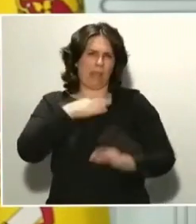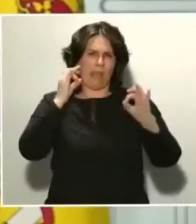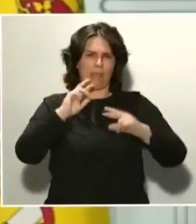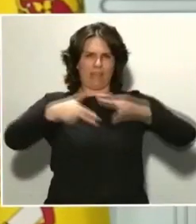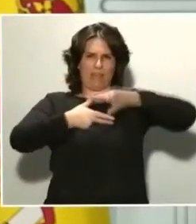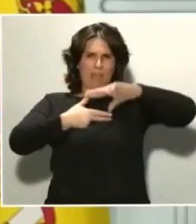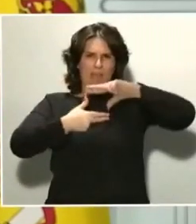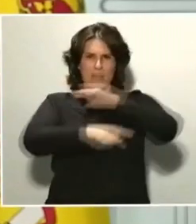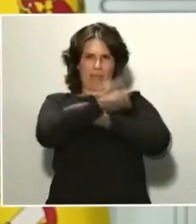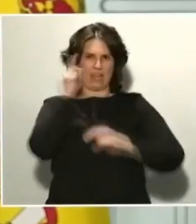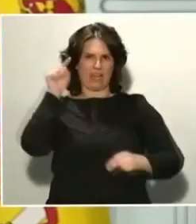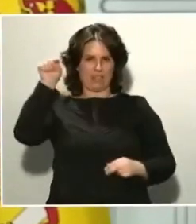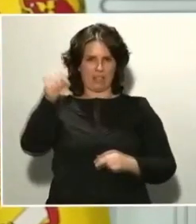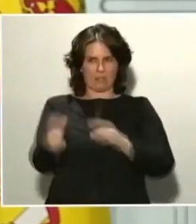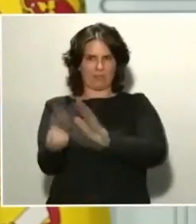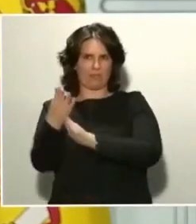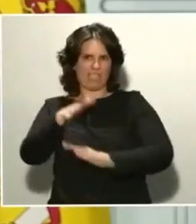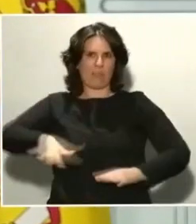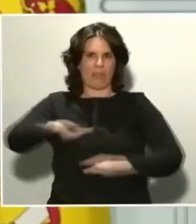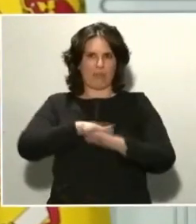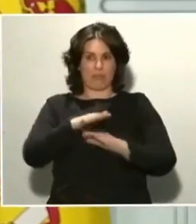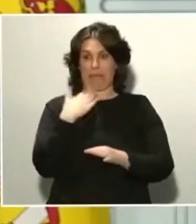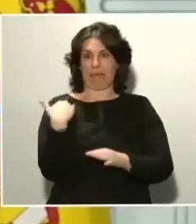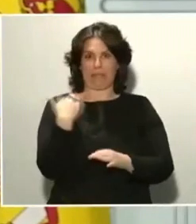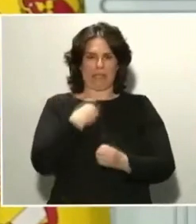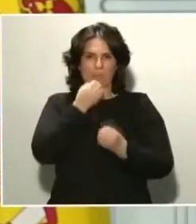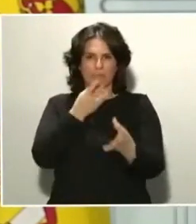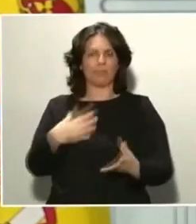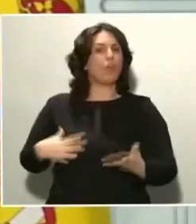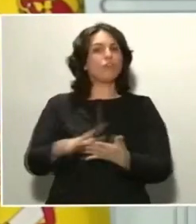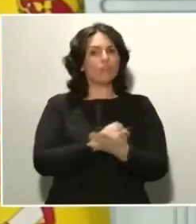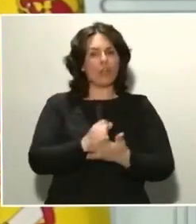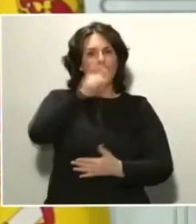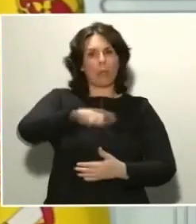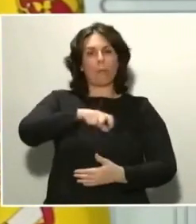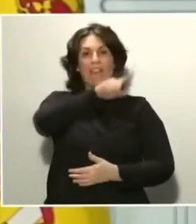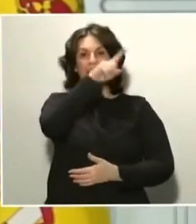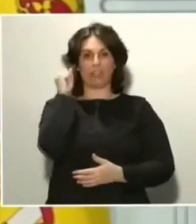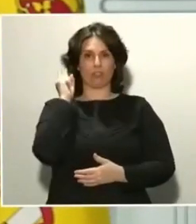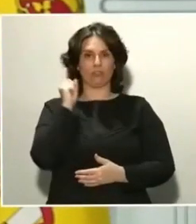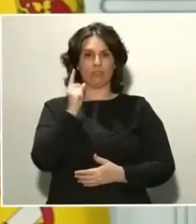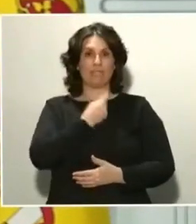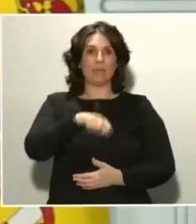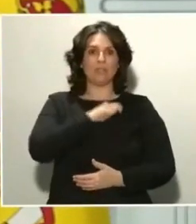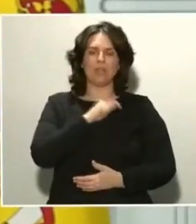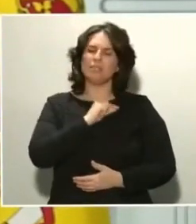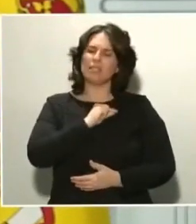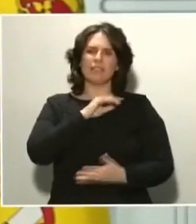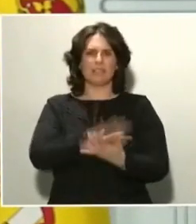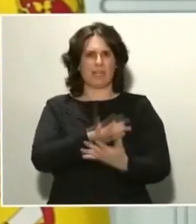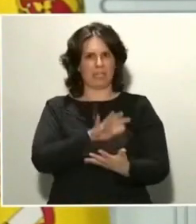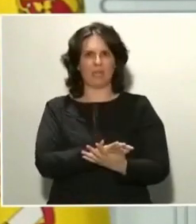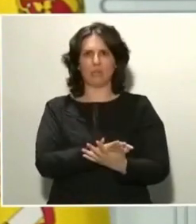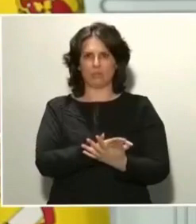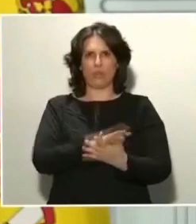que les quiero también comunicar. Todos los madrileños, todos los españoles pueden sentirse tranquilos. El Gobierno de España va a reforzar el